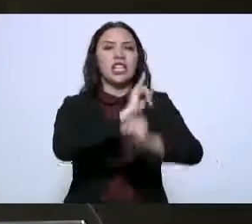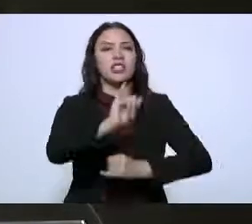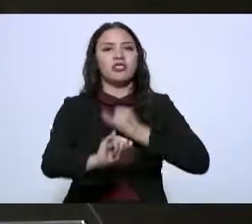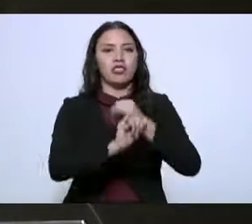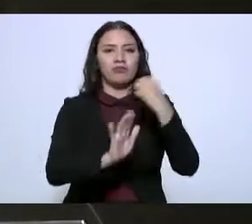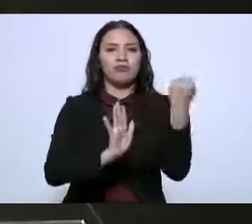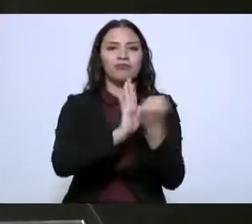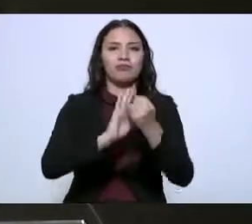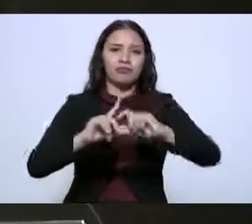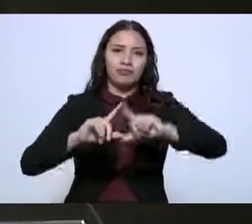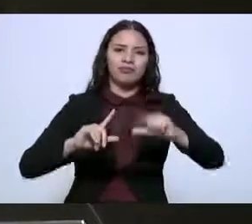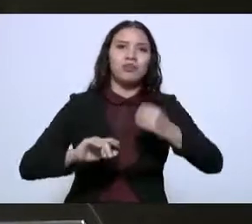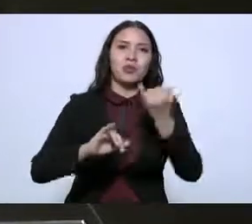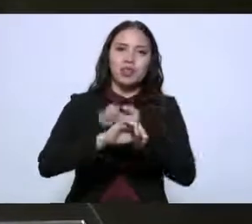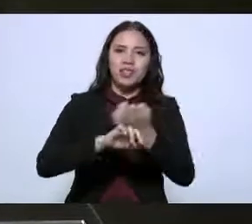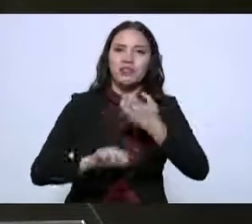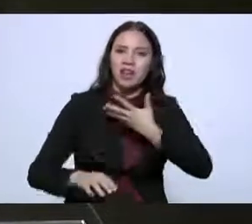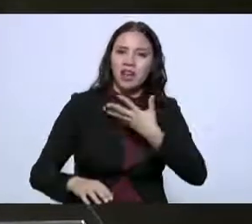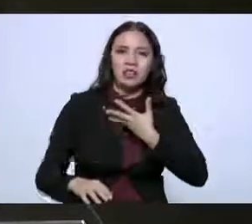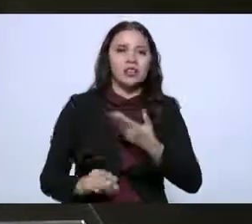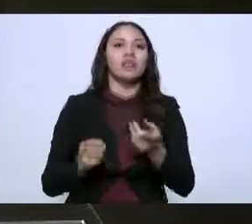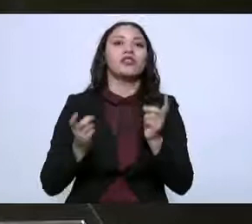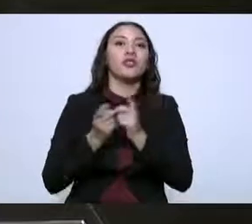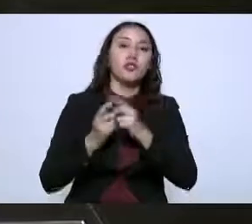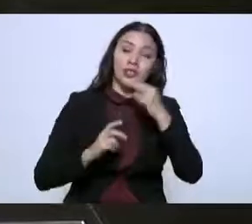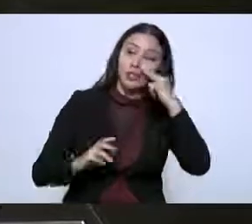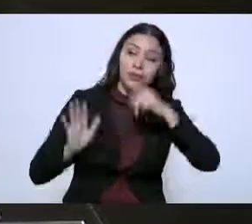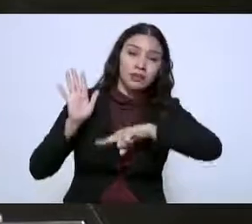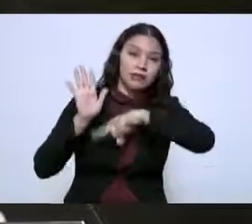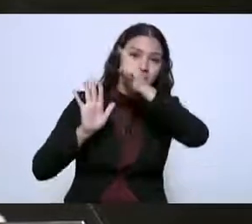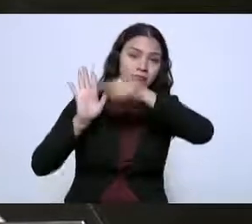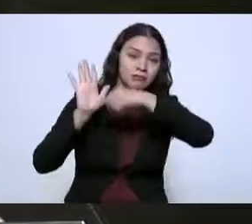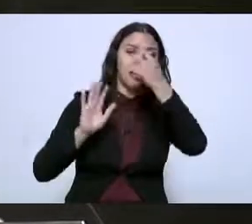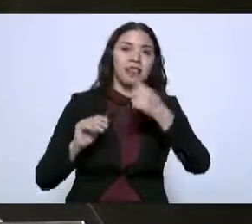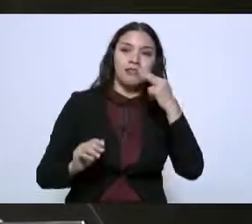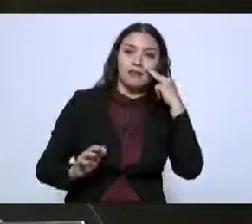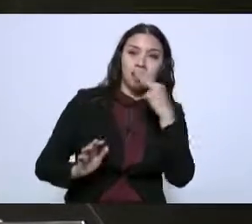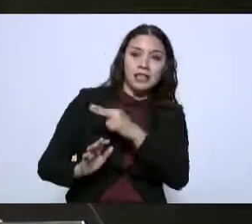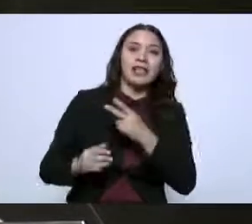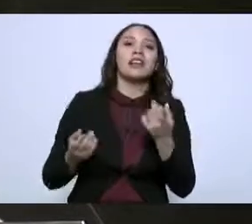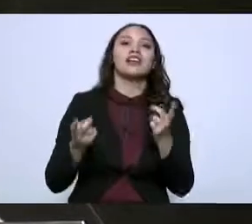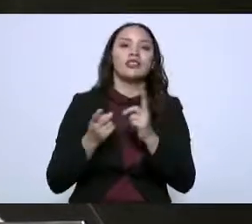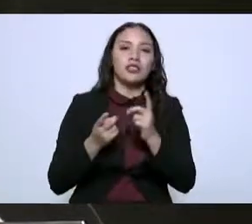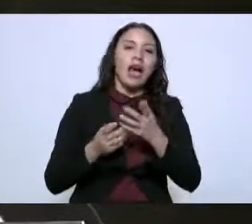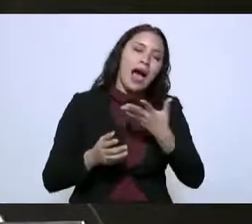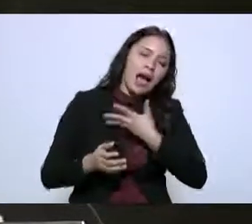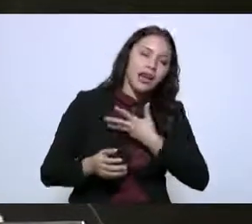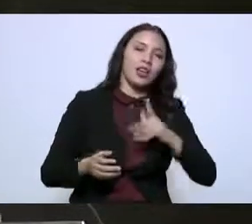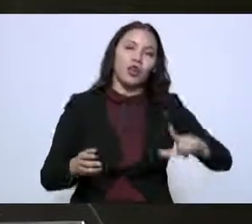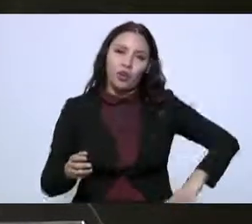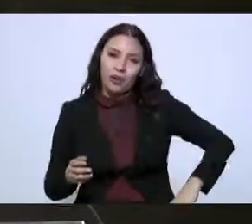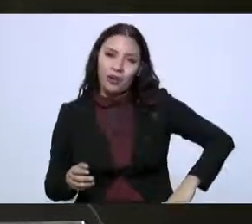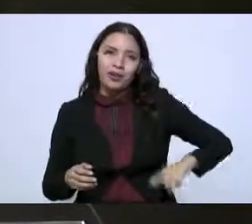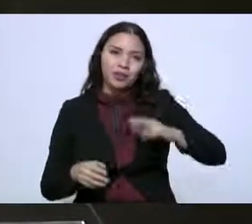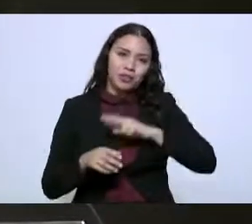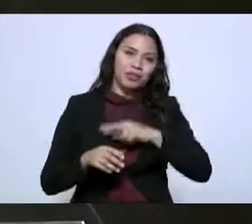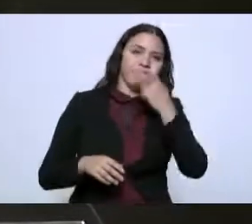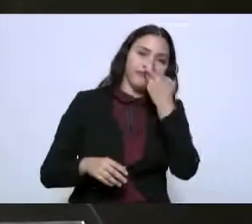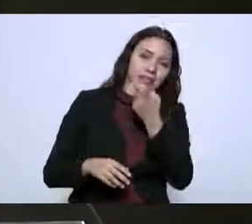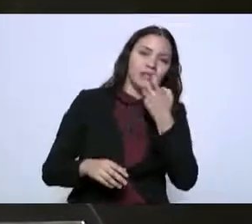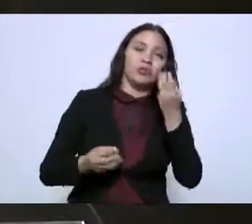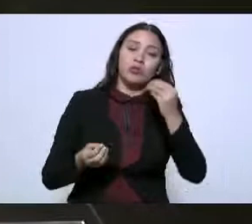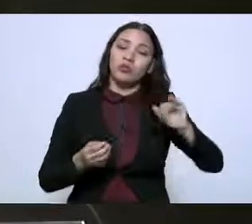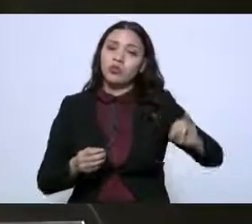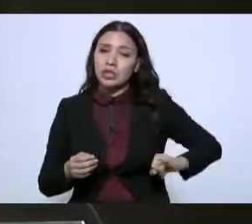y destacan todas las que se ven aquí a continuación pero el gobernador está muy interesado en